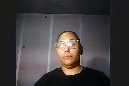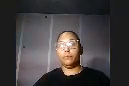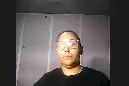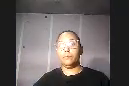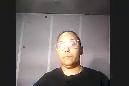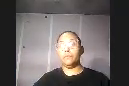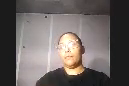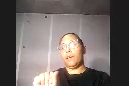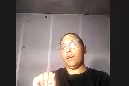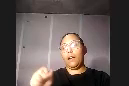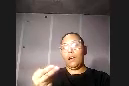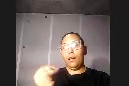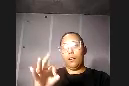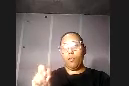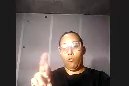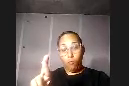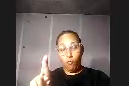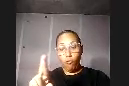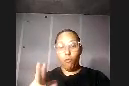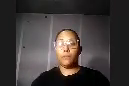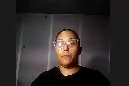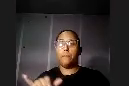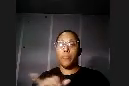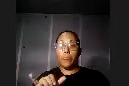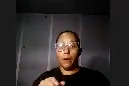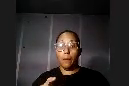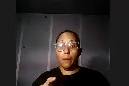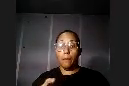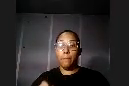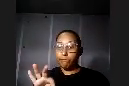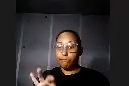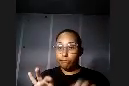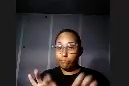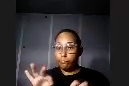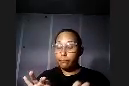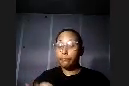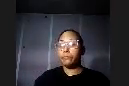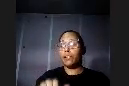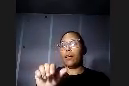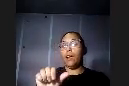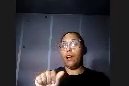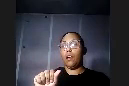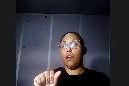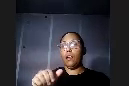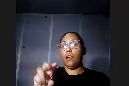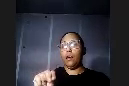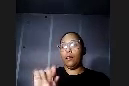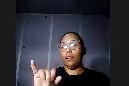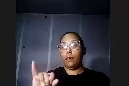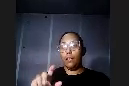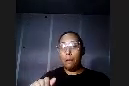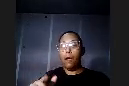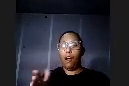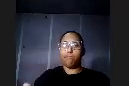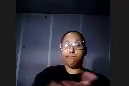Ashford es reconocido por descubrir que la causa de la anemia en Puerto Rico, responsable de la muerte de miles de campesinos, fue